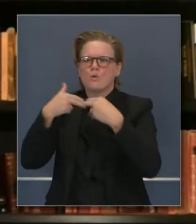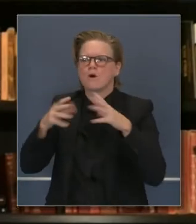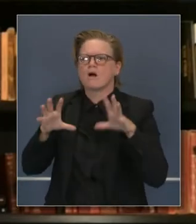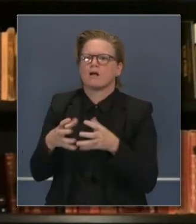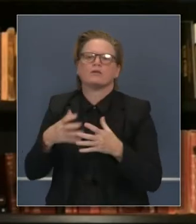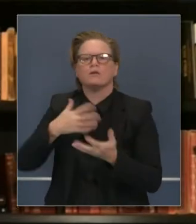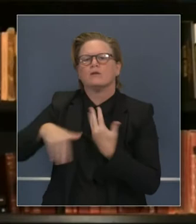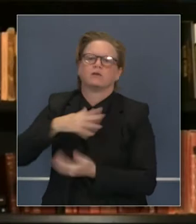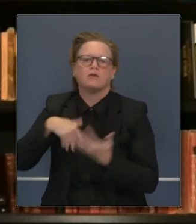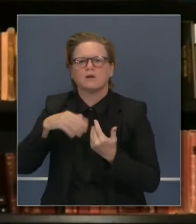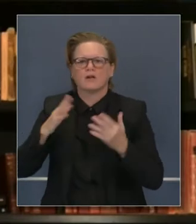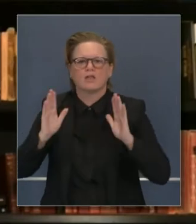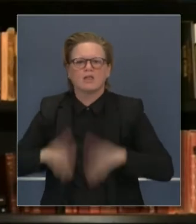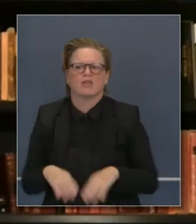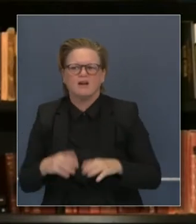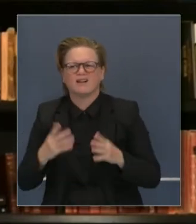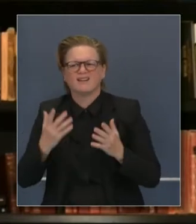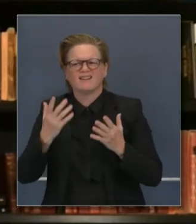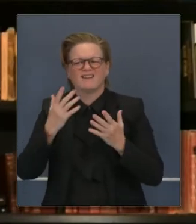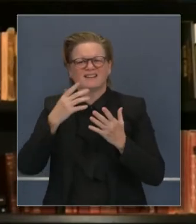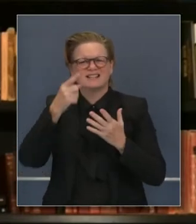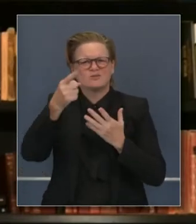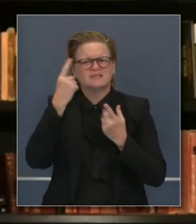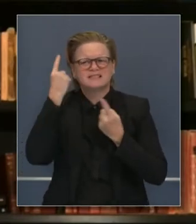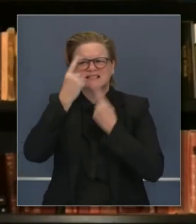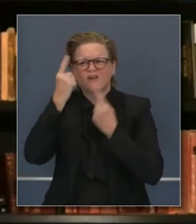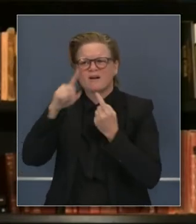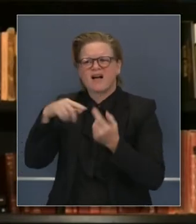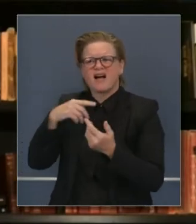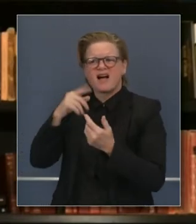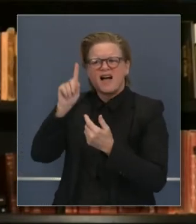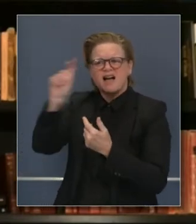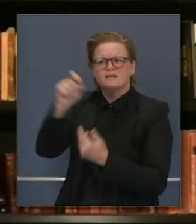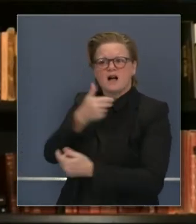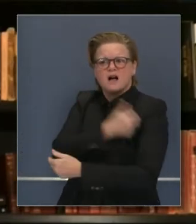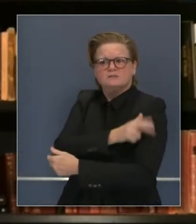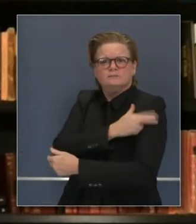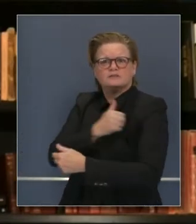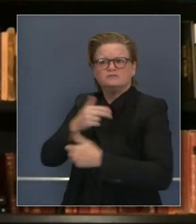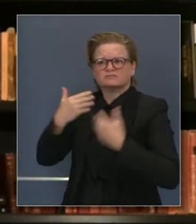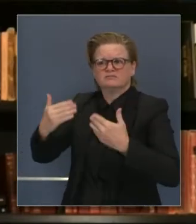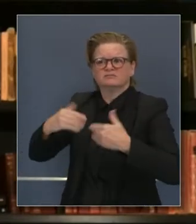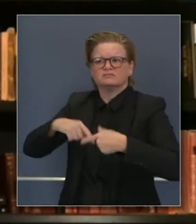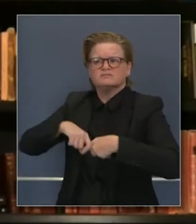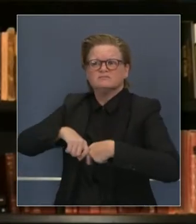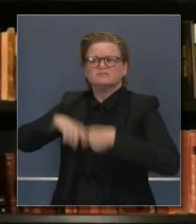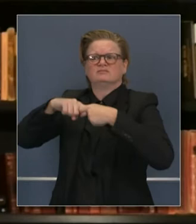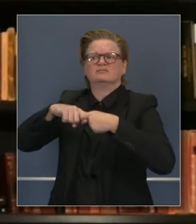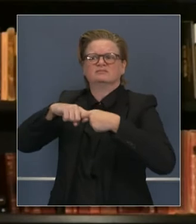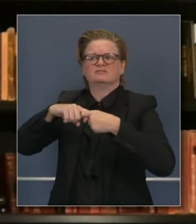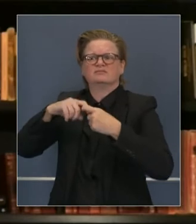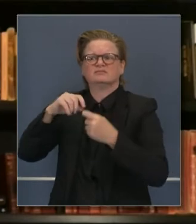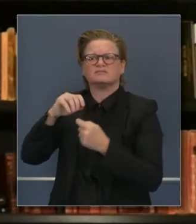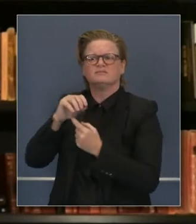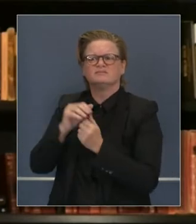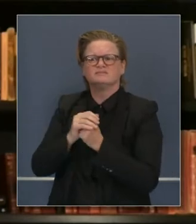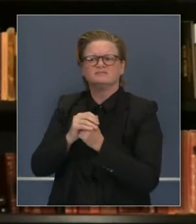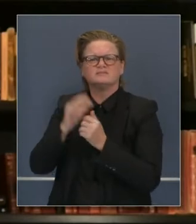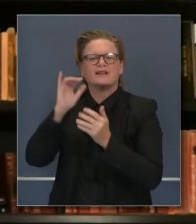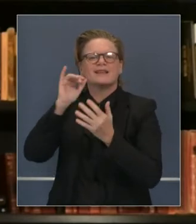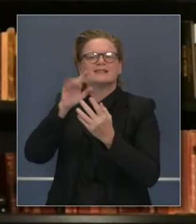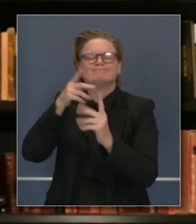quiere y ha considerado pedirle a los hospitales que suspendan cirugías selectivas para